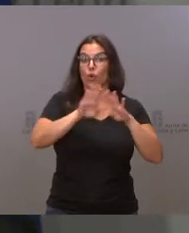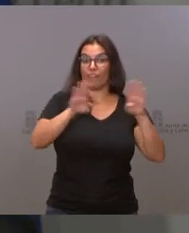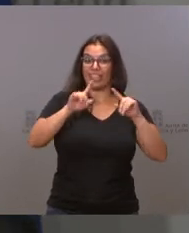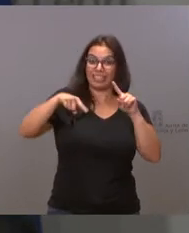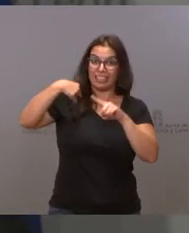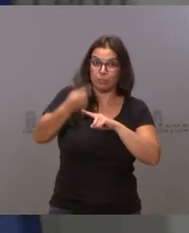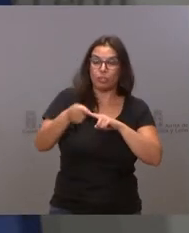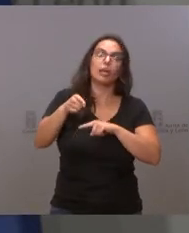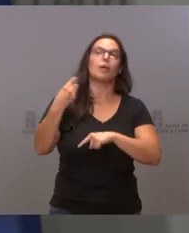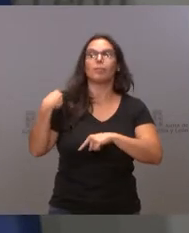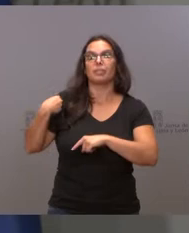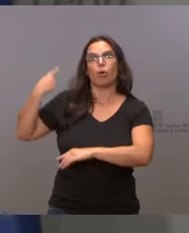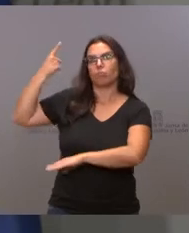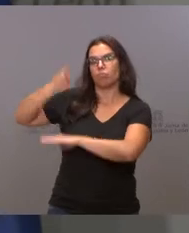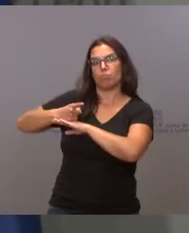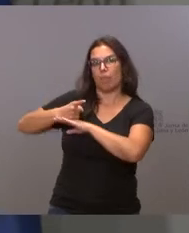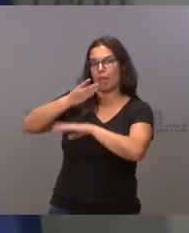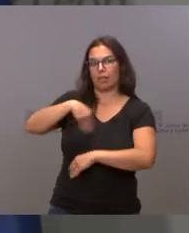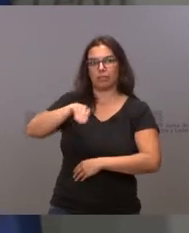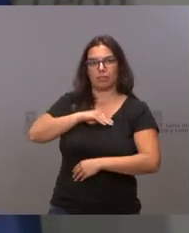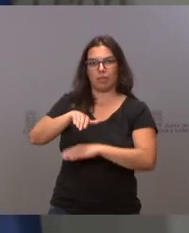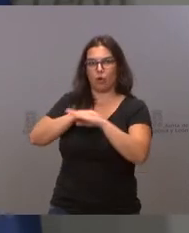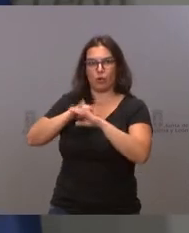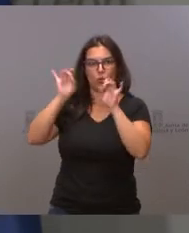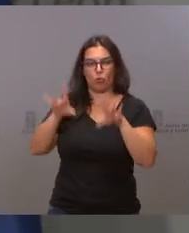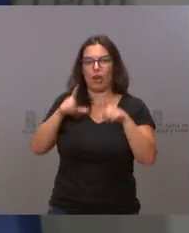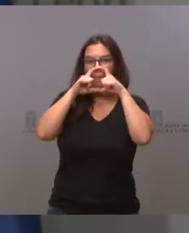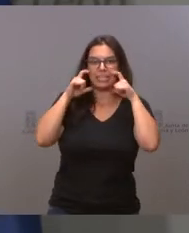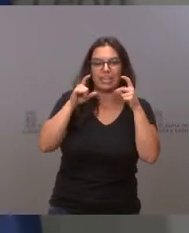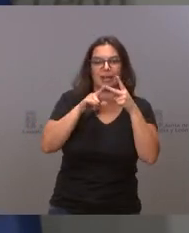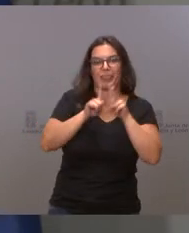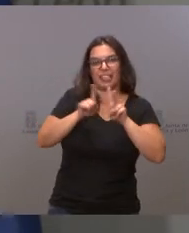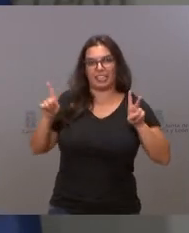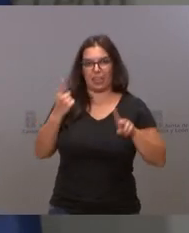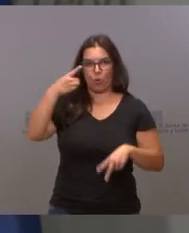marcadas por la legislación estatal, el uso de mascarillas, la distancia de metro y medio